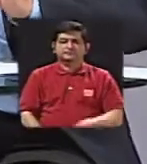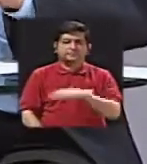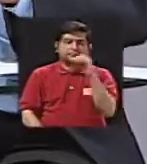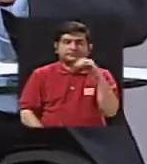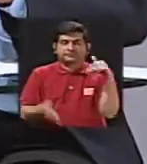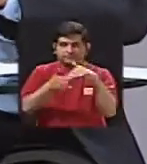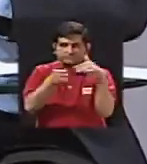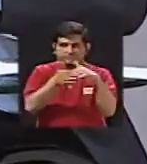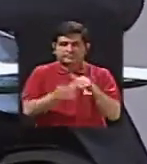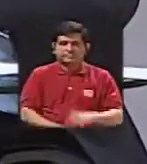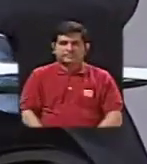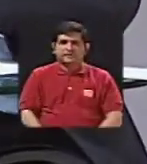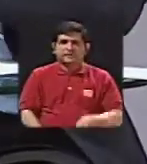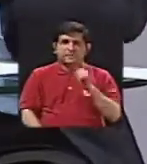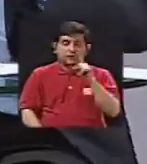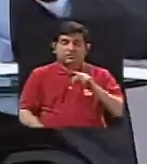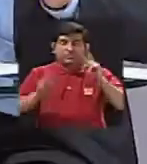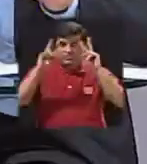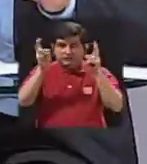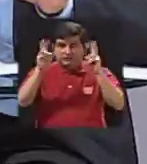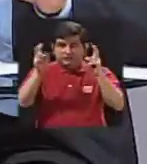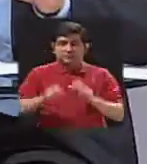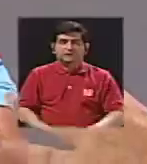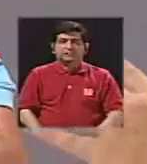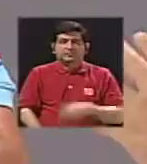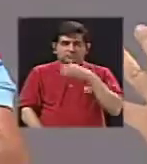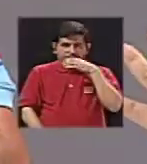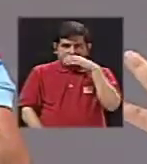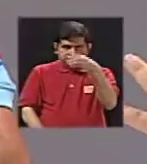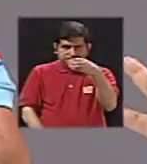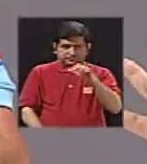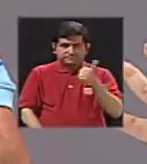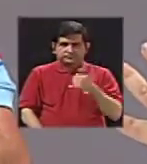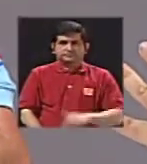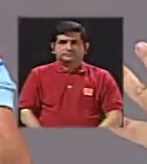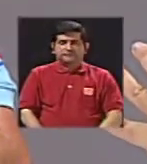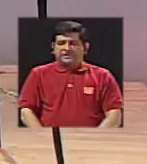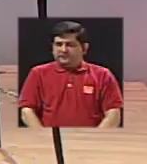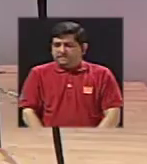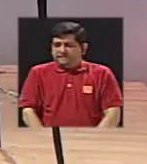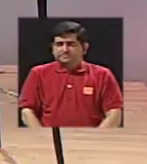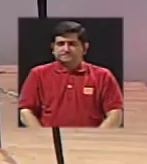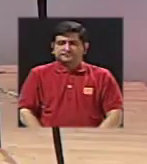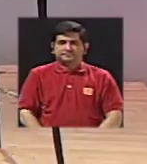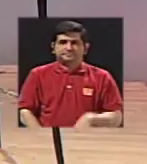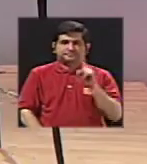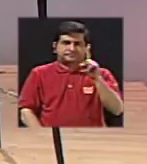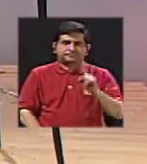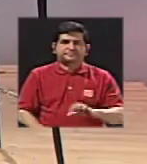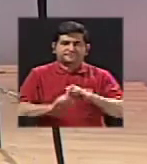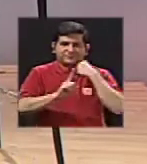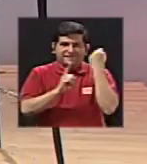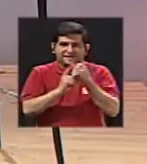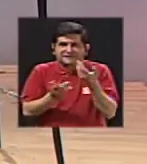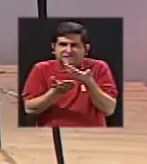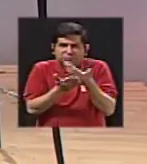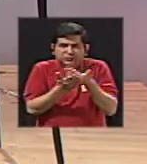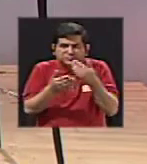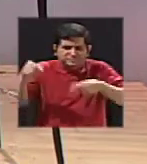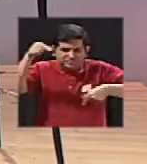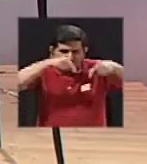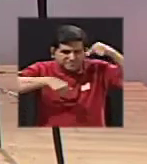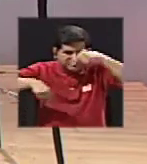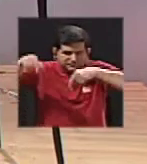estudios. Uno es todo el tema térmico y el otro es las pruebas químicas que